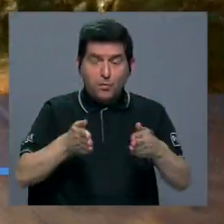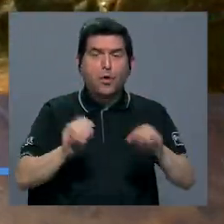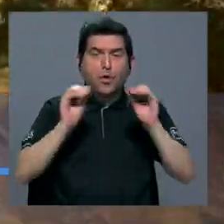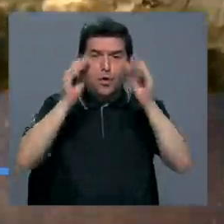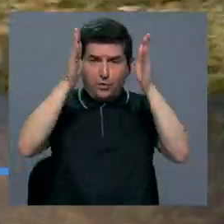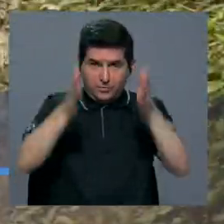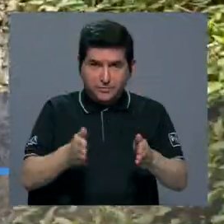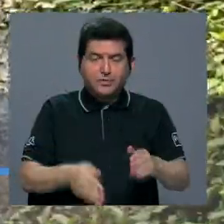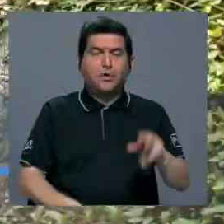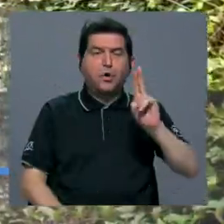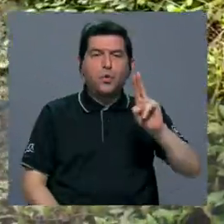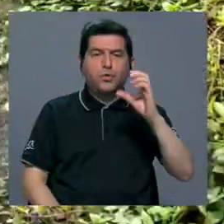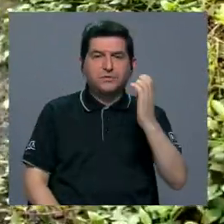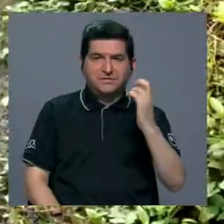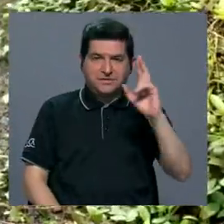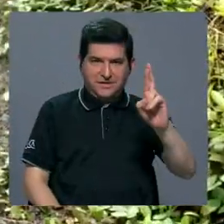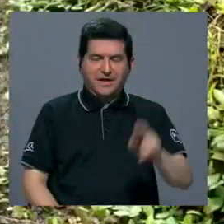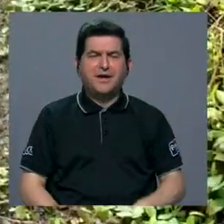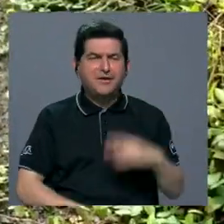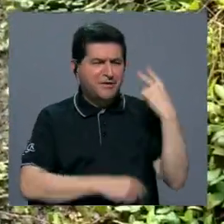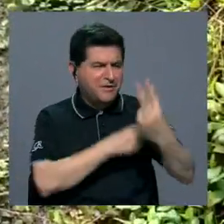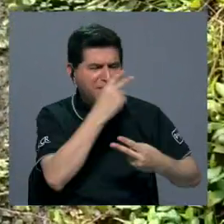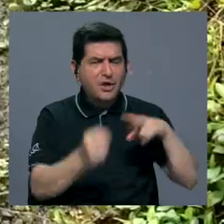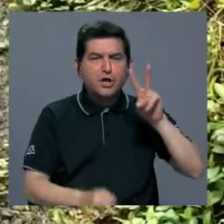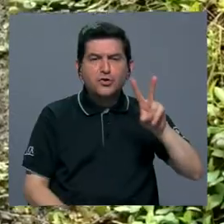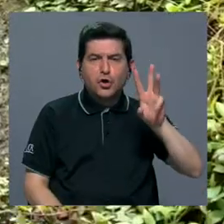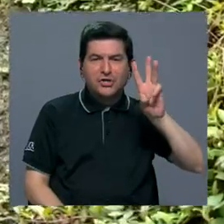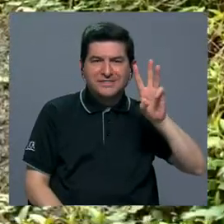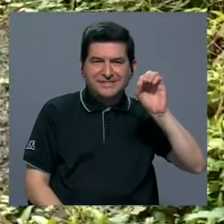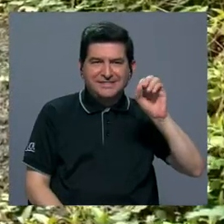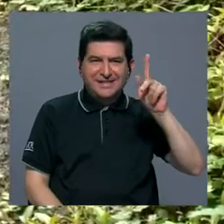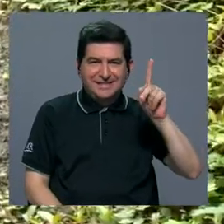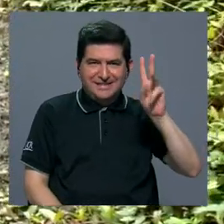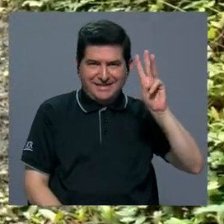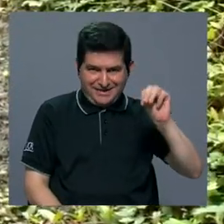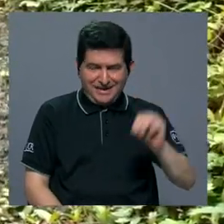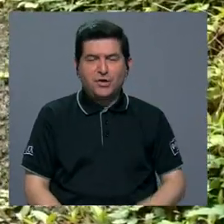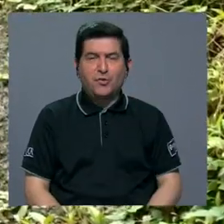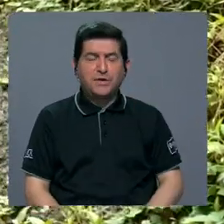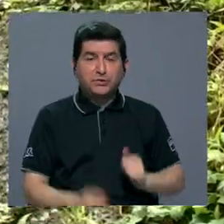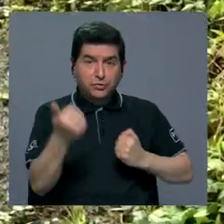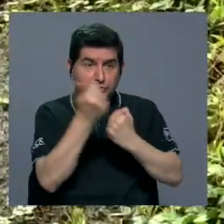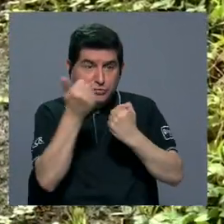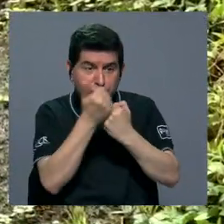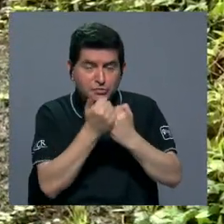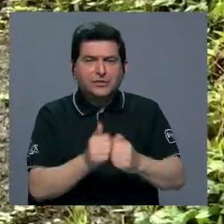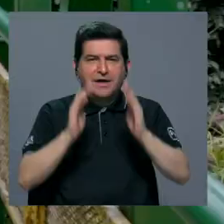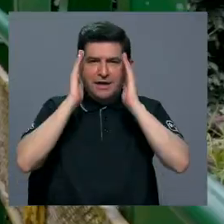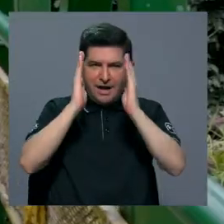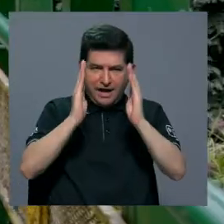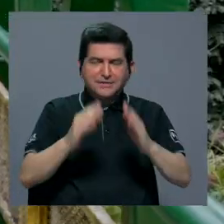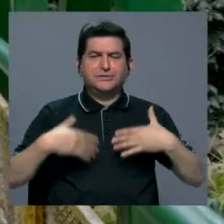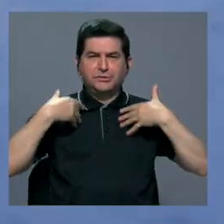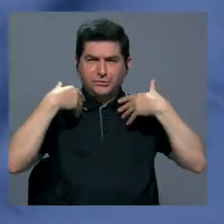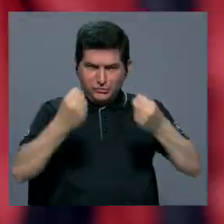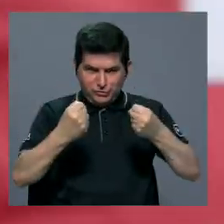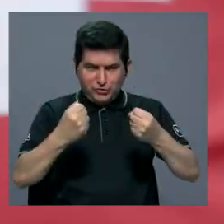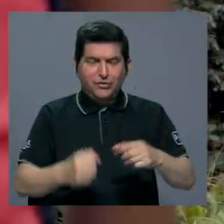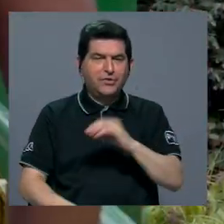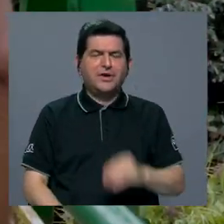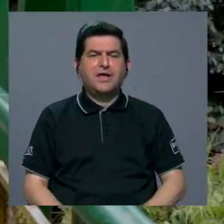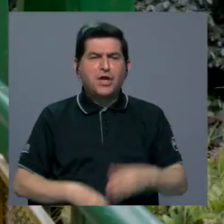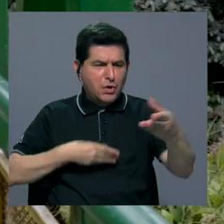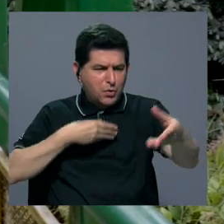estudiantes y docentes de la UCR recorrieron más de 260 kilómetros para apoyar en la atención de la salud